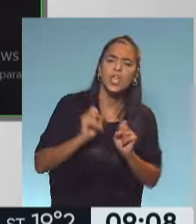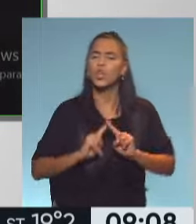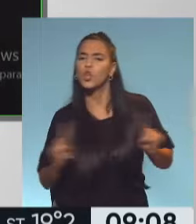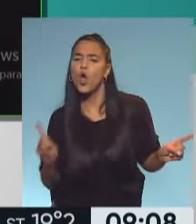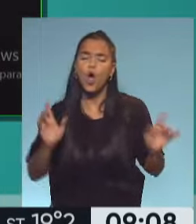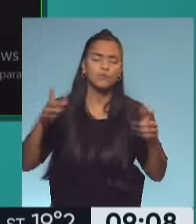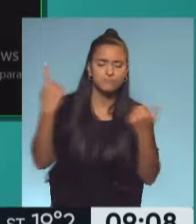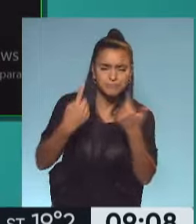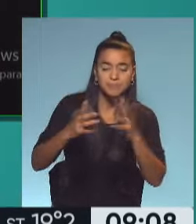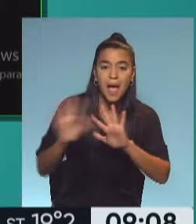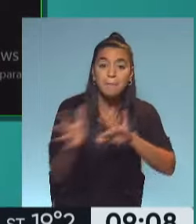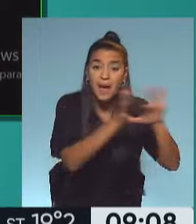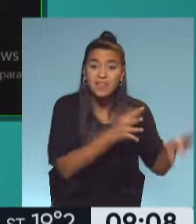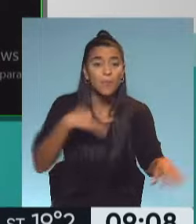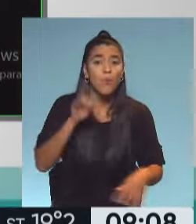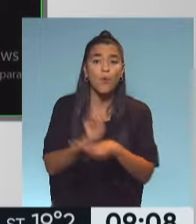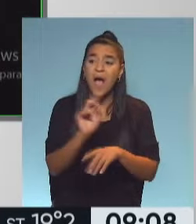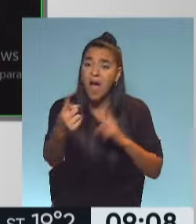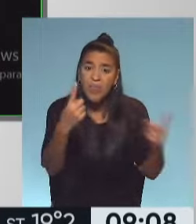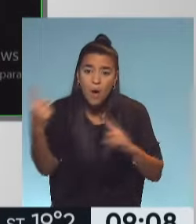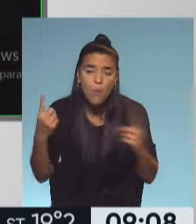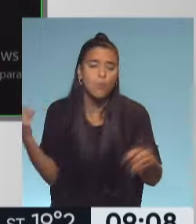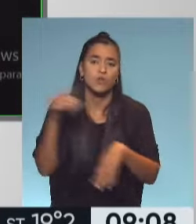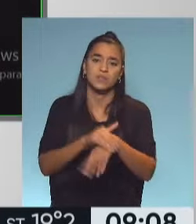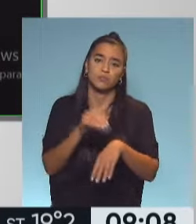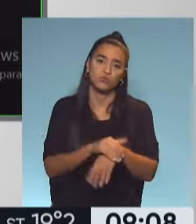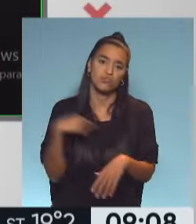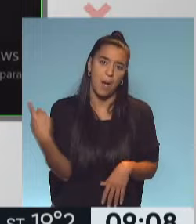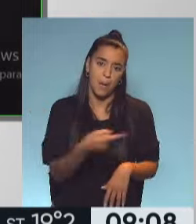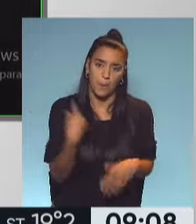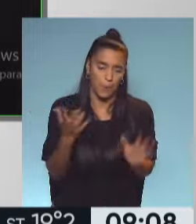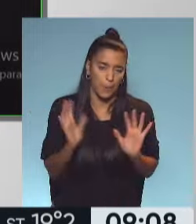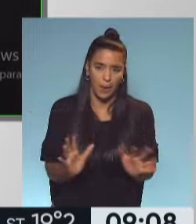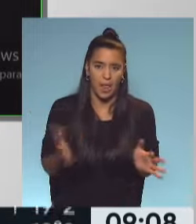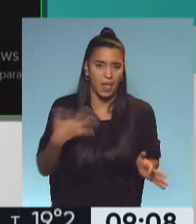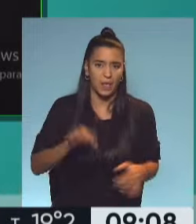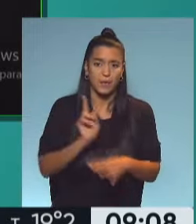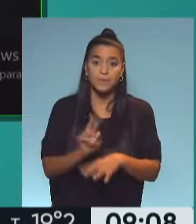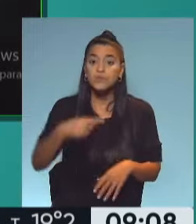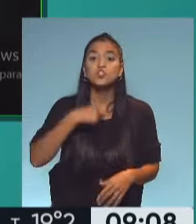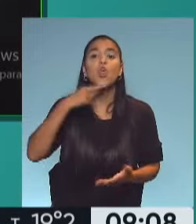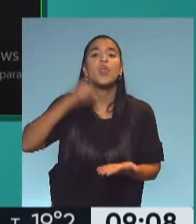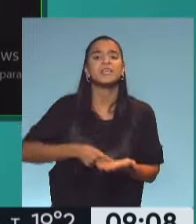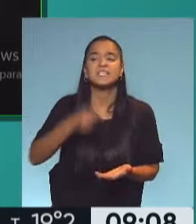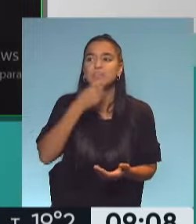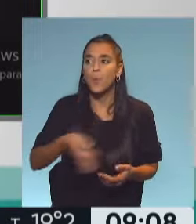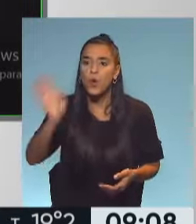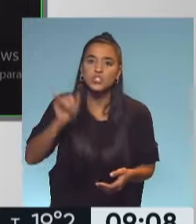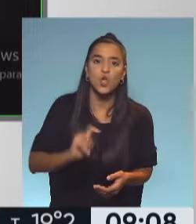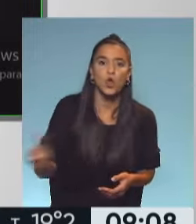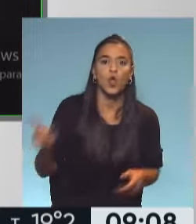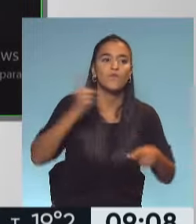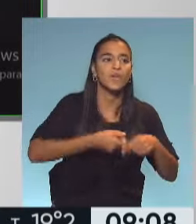que esto, lo otro, pero acá cada uno de nosotros es responsable de esto. Yo decido si voy o no a tal